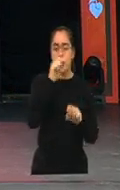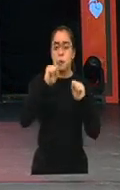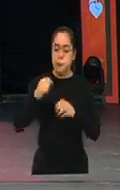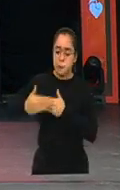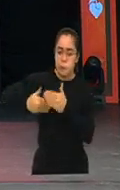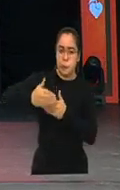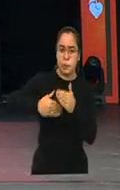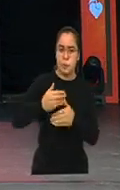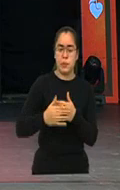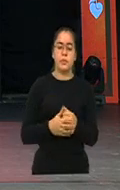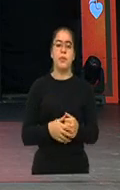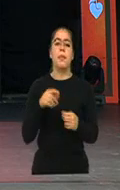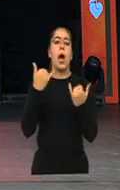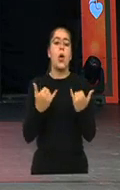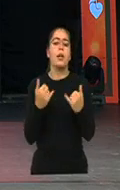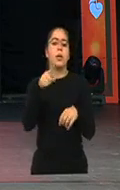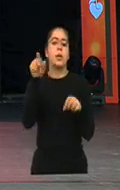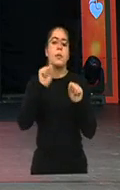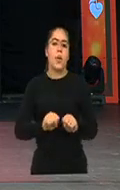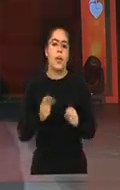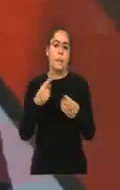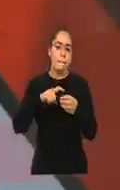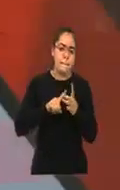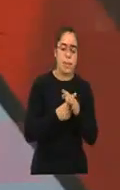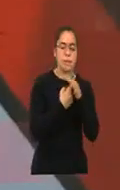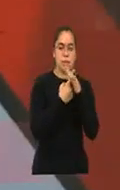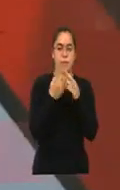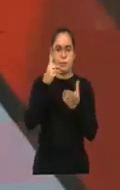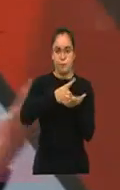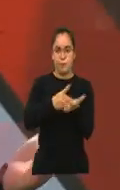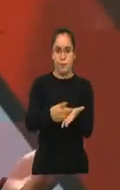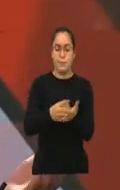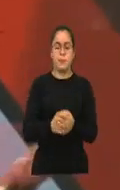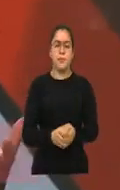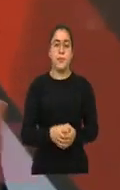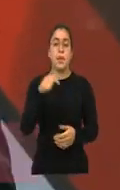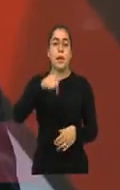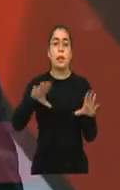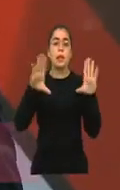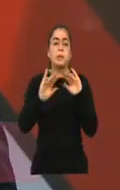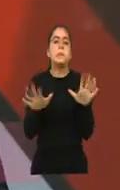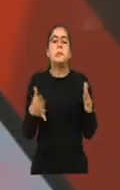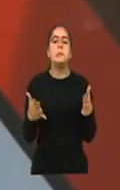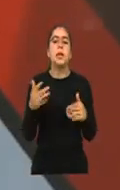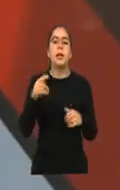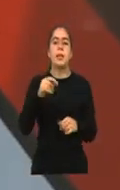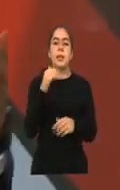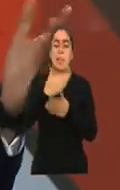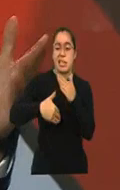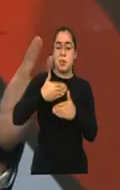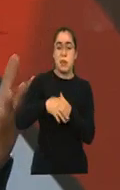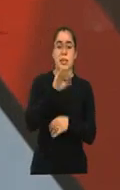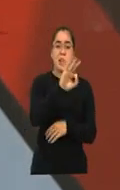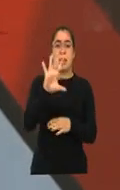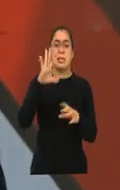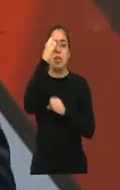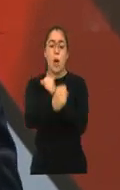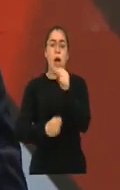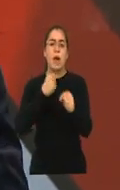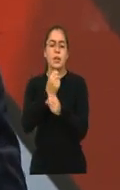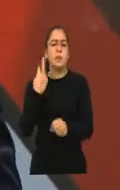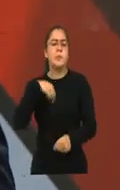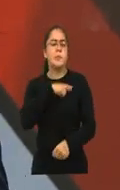Así mismo es, Ricardo, y este año tenemos además una novedad después de 35 años y estábamos recordando y